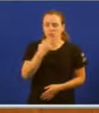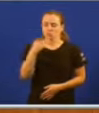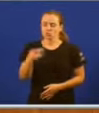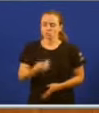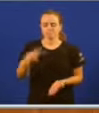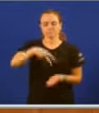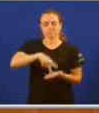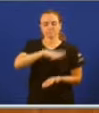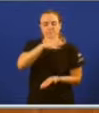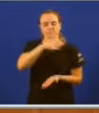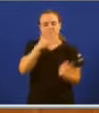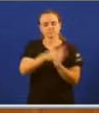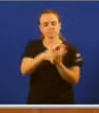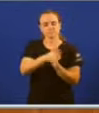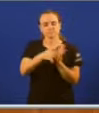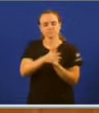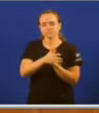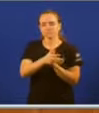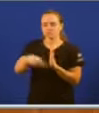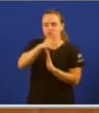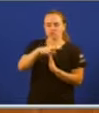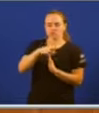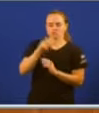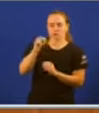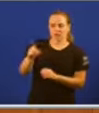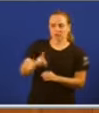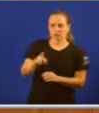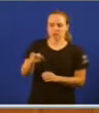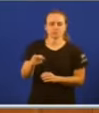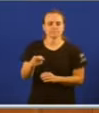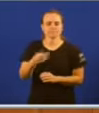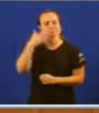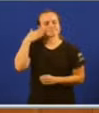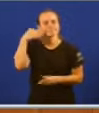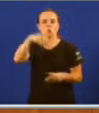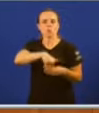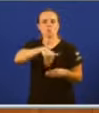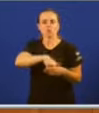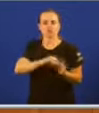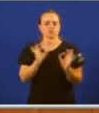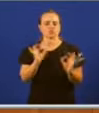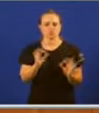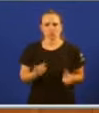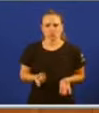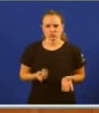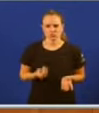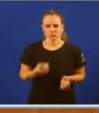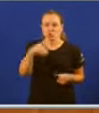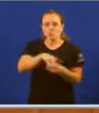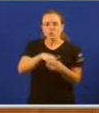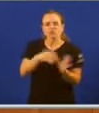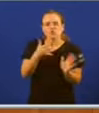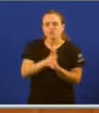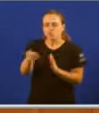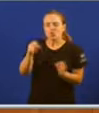o único que xiven son os votos. E os votos, o que fan é permiten que vostedes está gobernando e que non estemos na oposición, pero non lle dan a razón